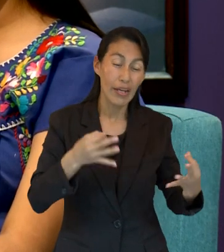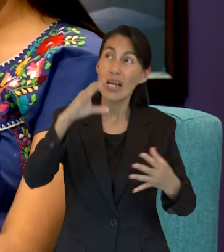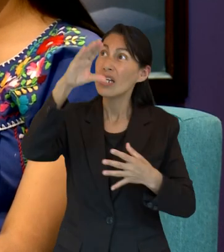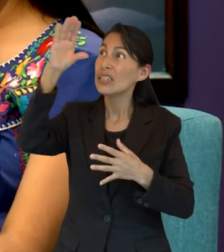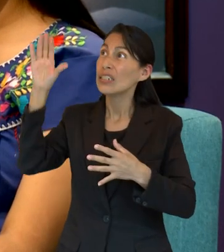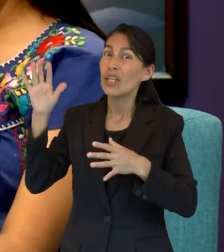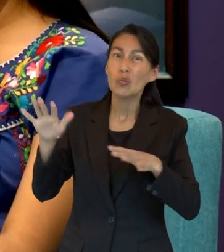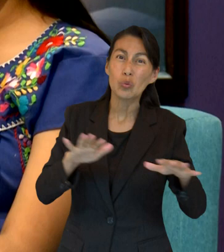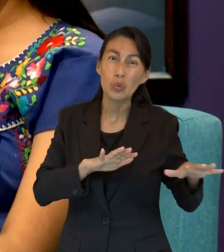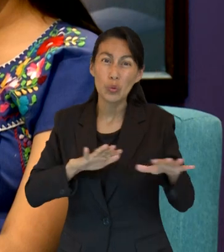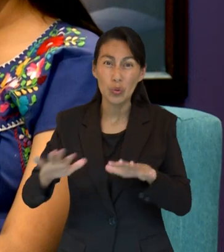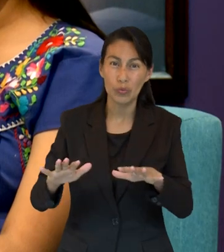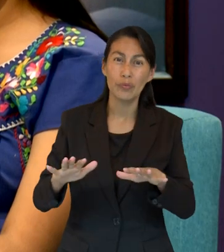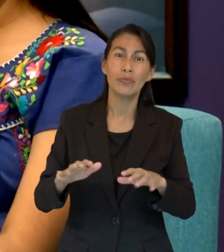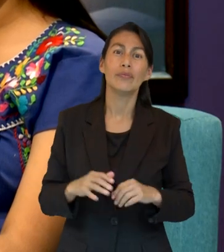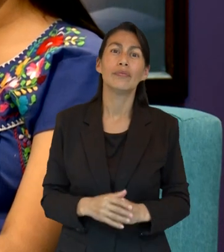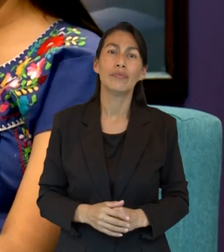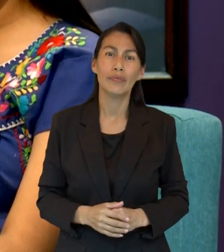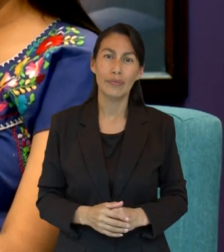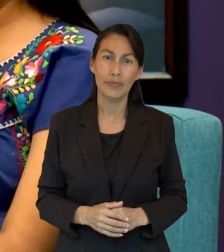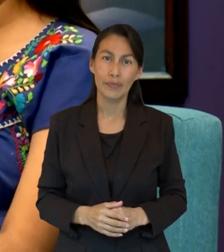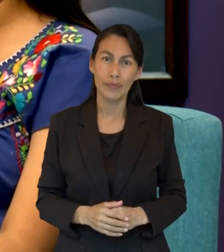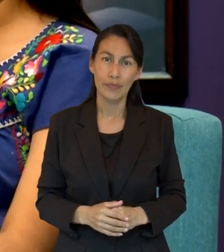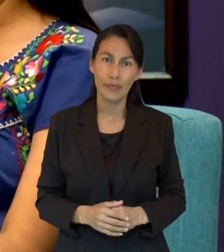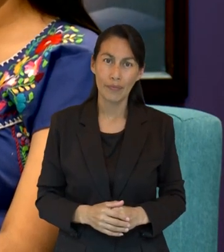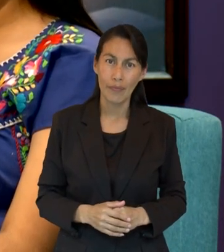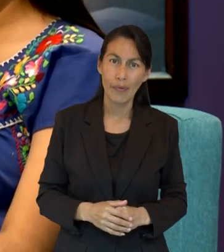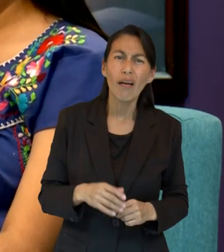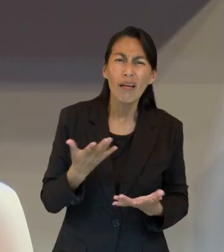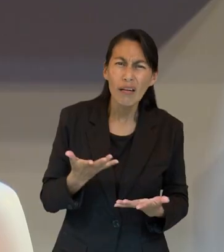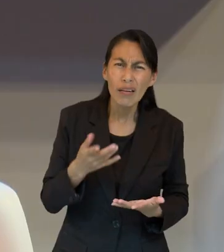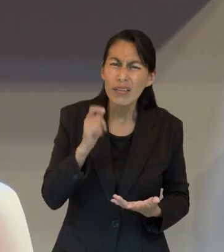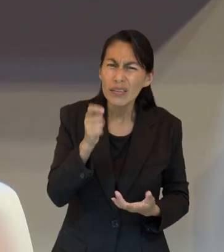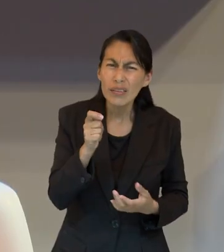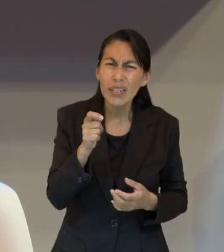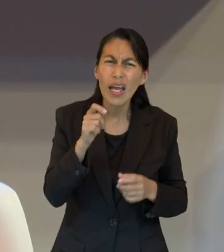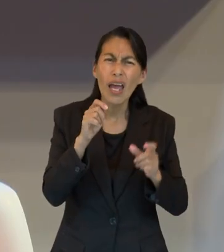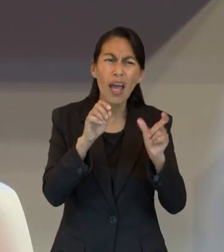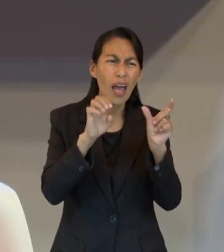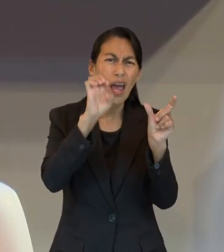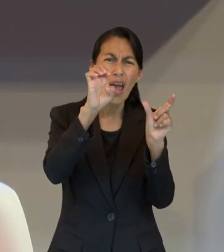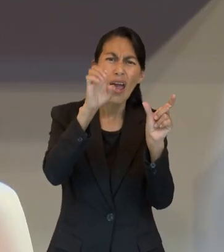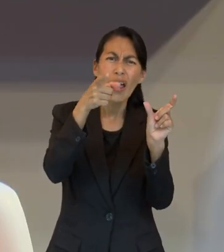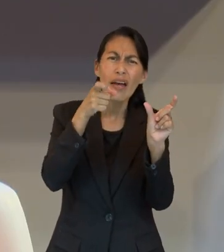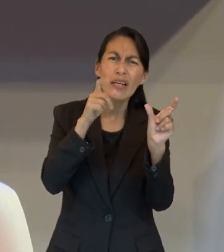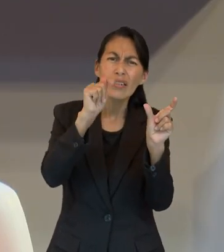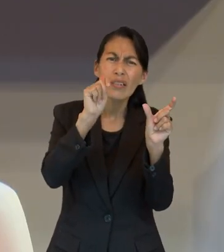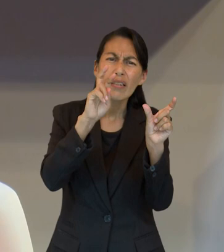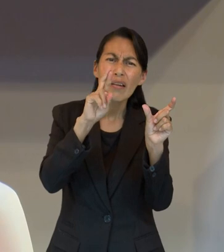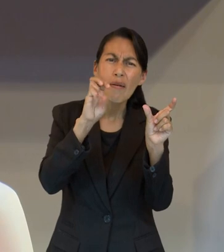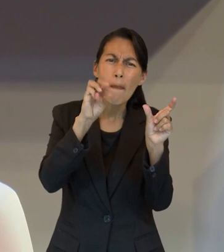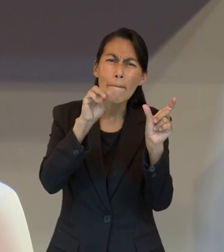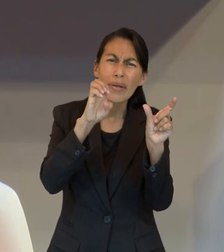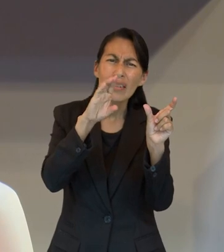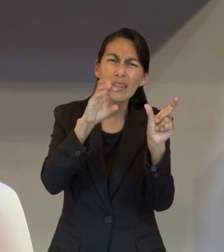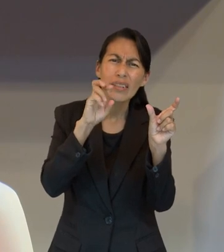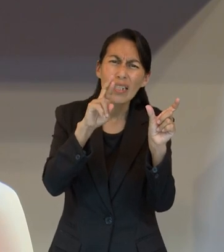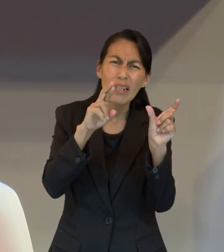conmoveré no solamente la tierra, sino también el cielo. ¿A qué hacía referencia este término de